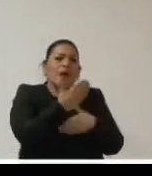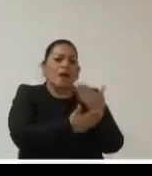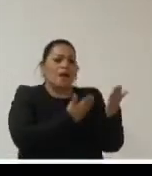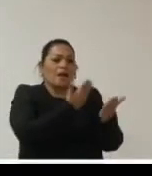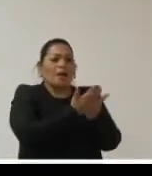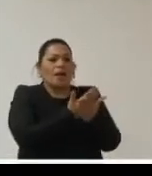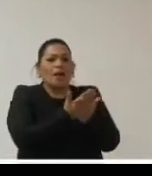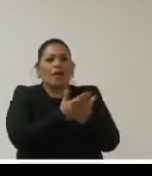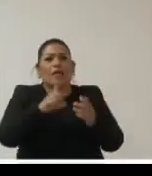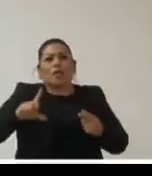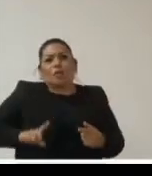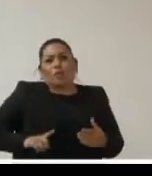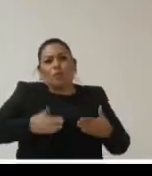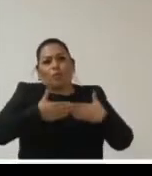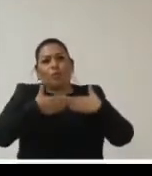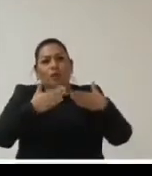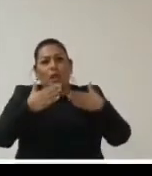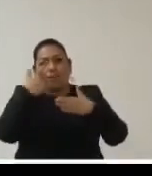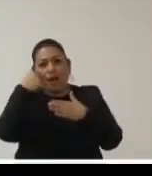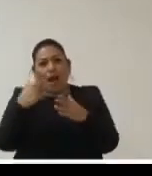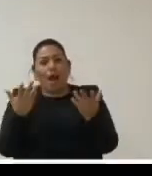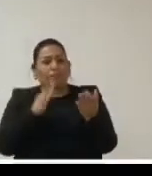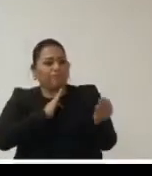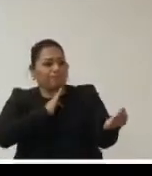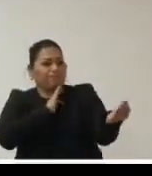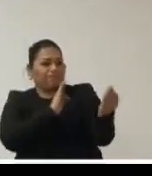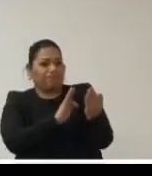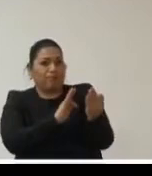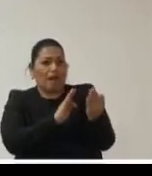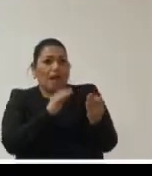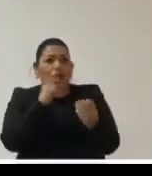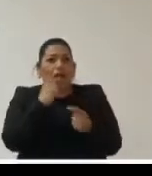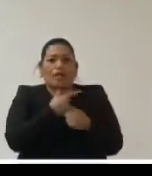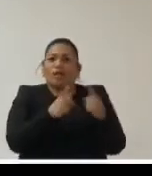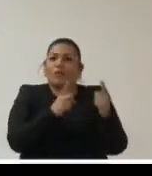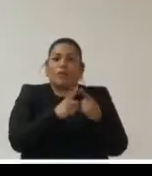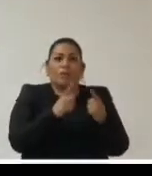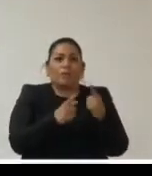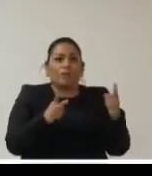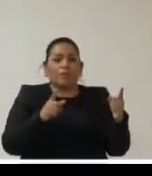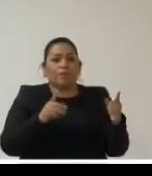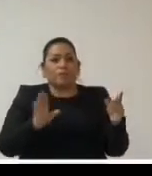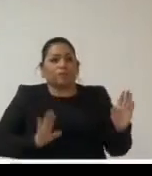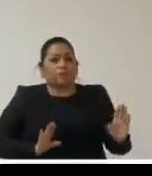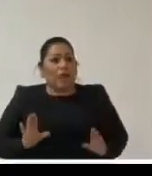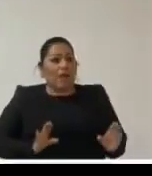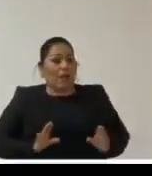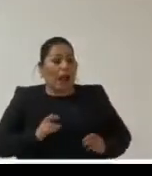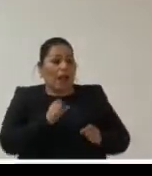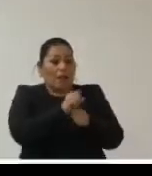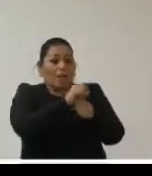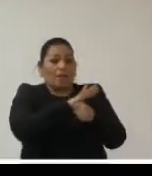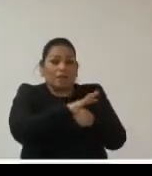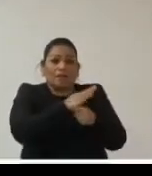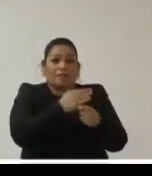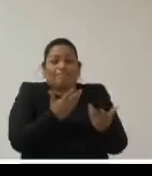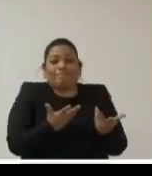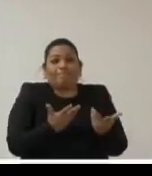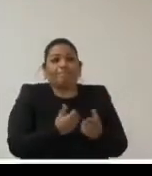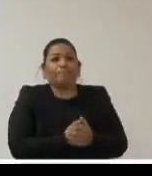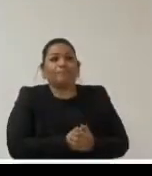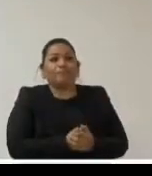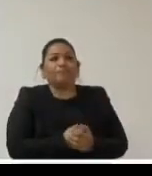cuentas y el gobierno abierto para hacer frente a los múltiples efectos que ha provocado esta crisis sin precedentes